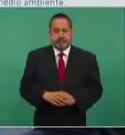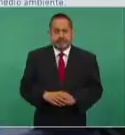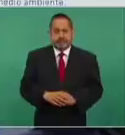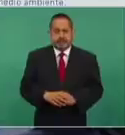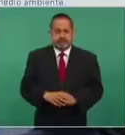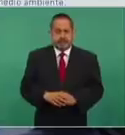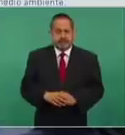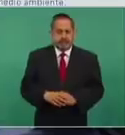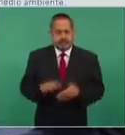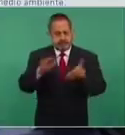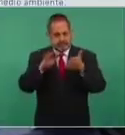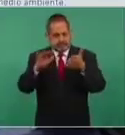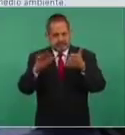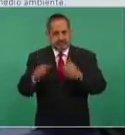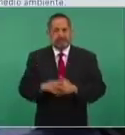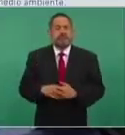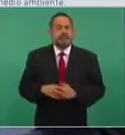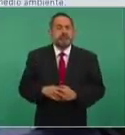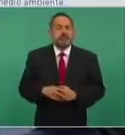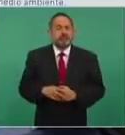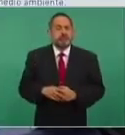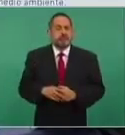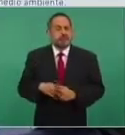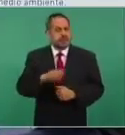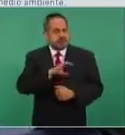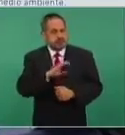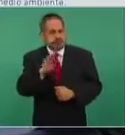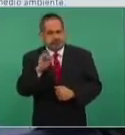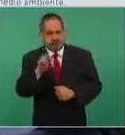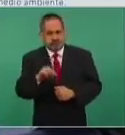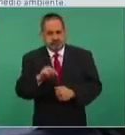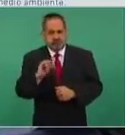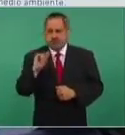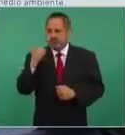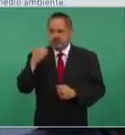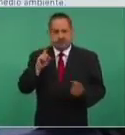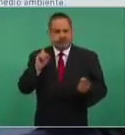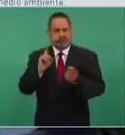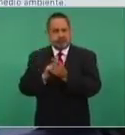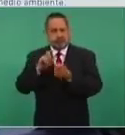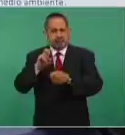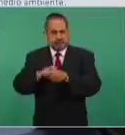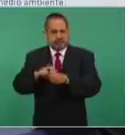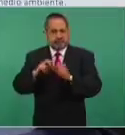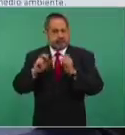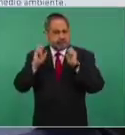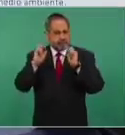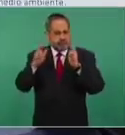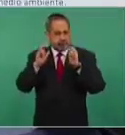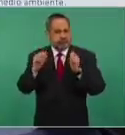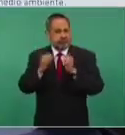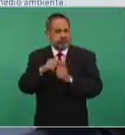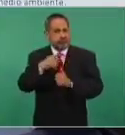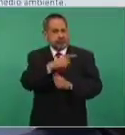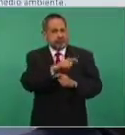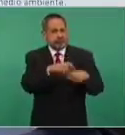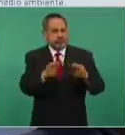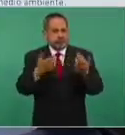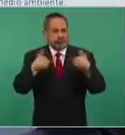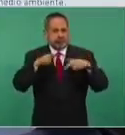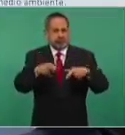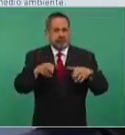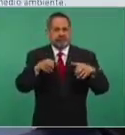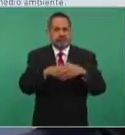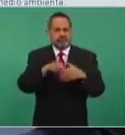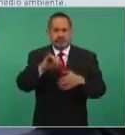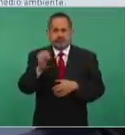Estimado presidente Biden, como resultado del encuentro que sostuvimos hace unos días en Palenque, Chiapas, con su representante personal, el